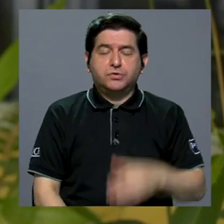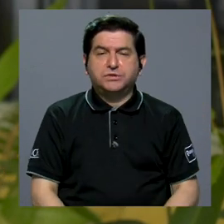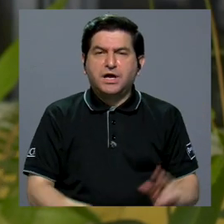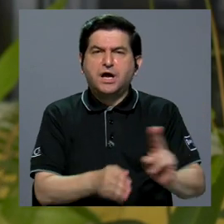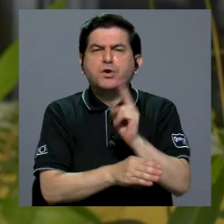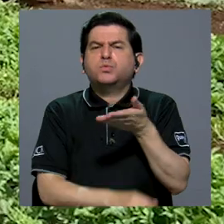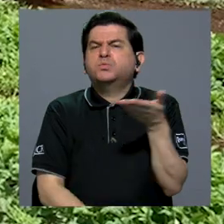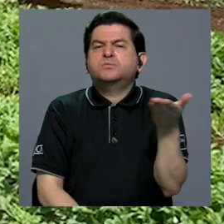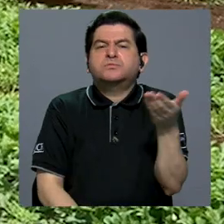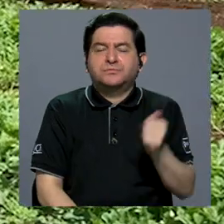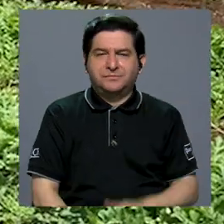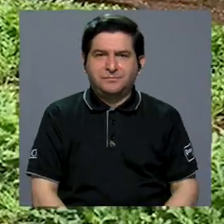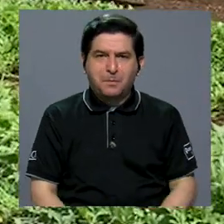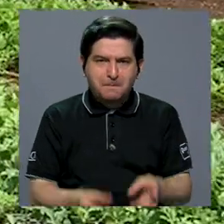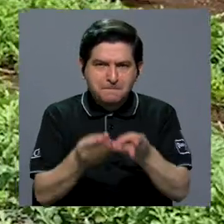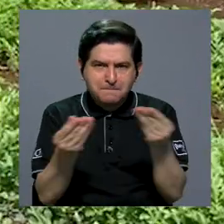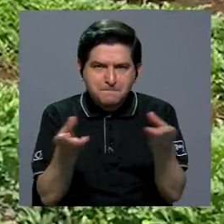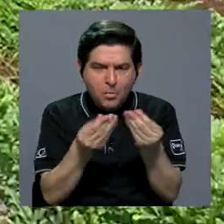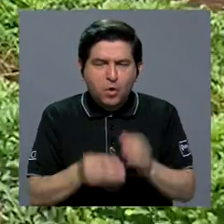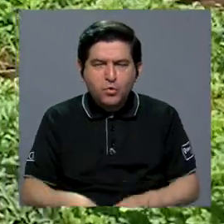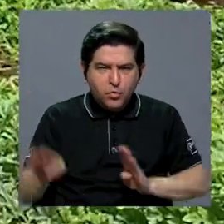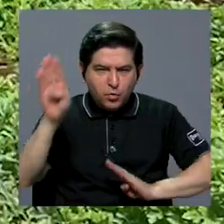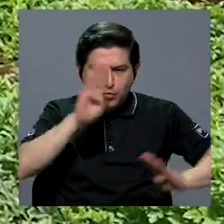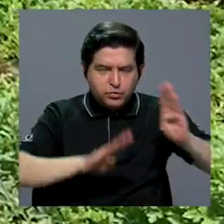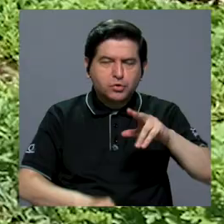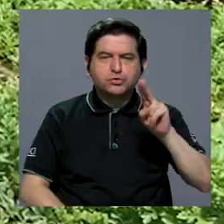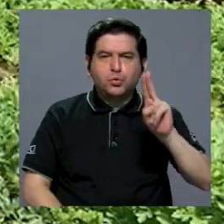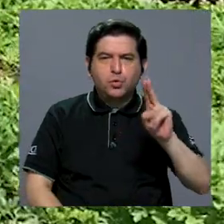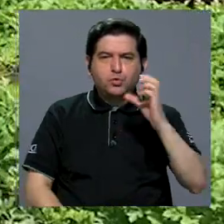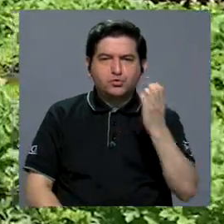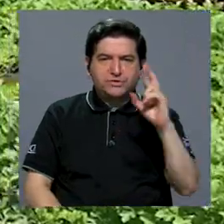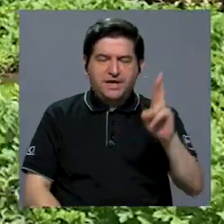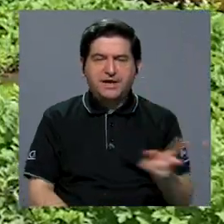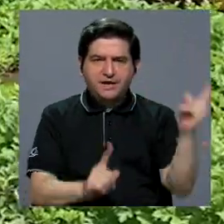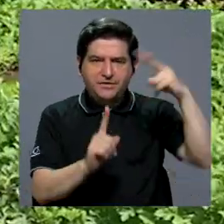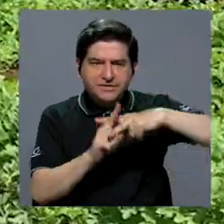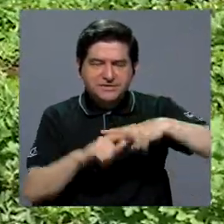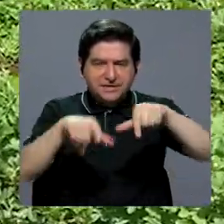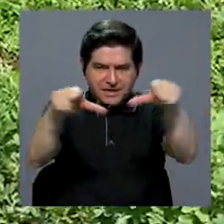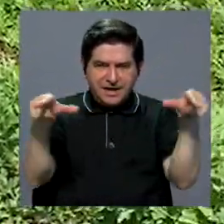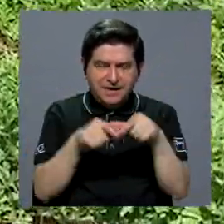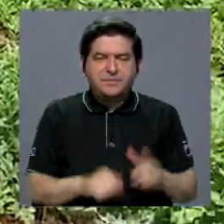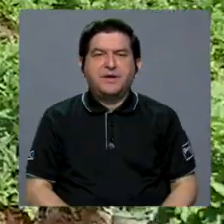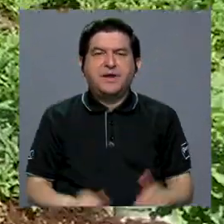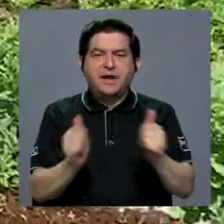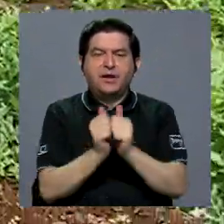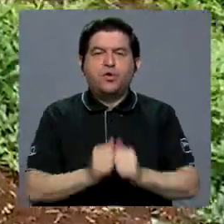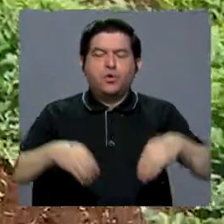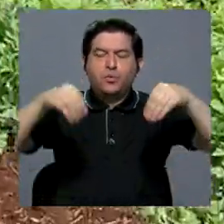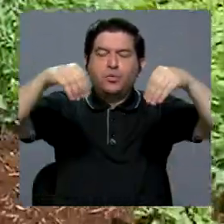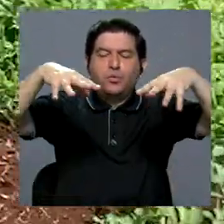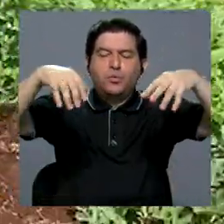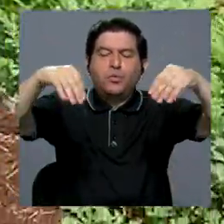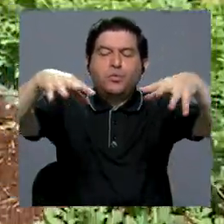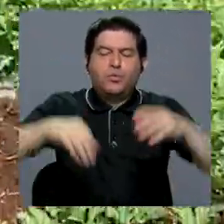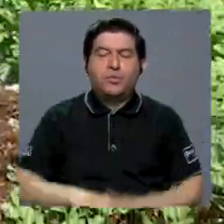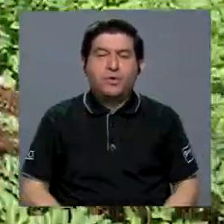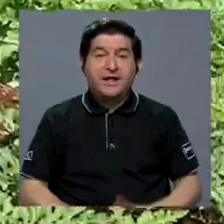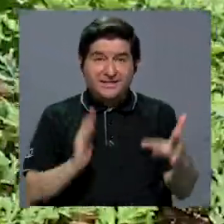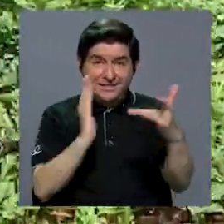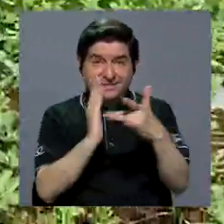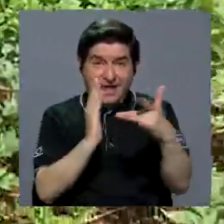qué utilizar. Los productos biológicos de la UCR se aplican en el campo mediante aspersión. Esta